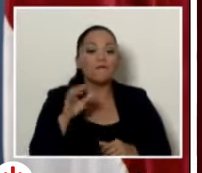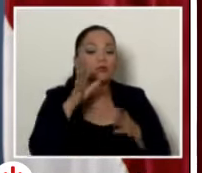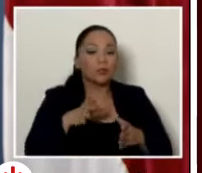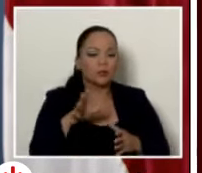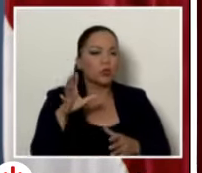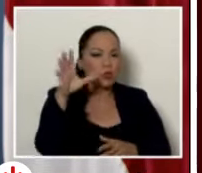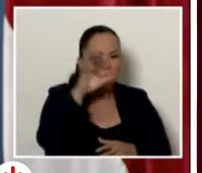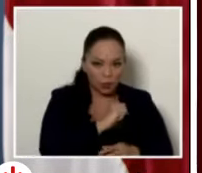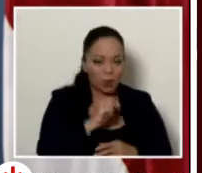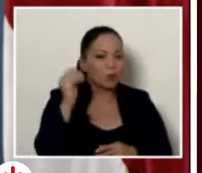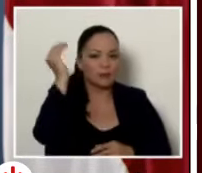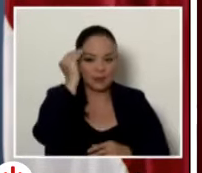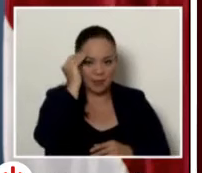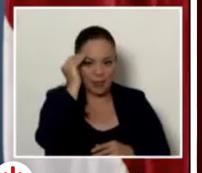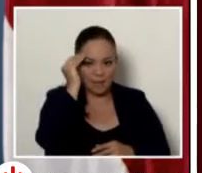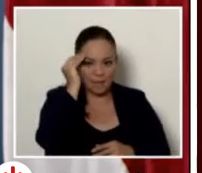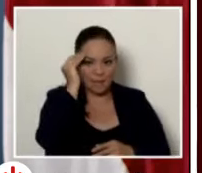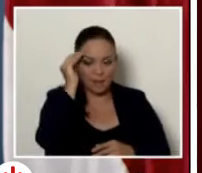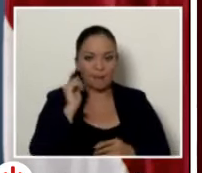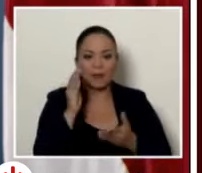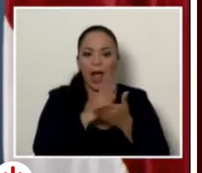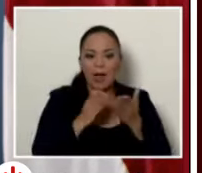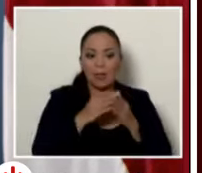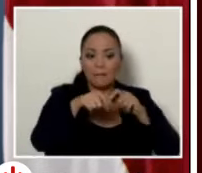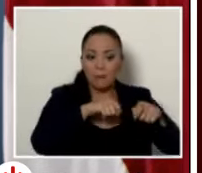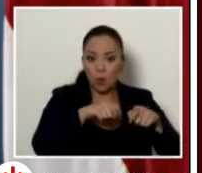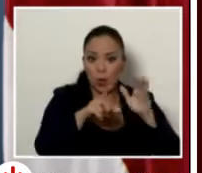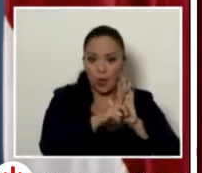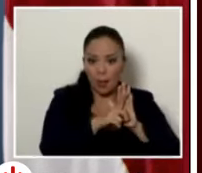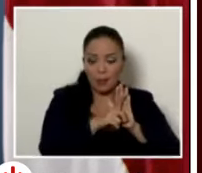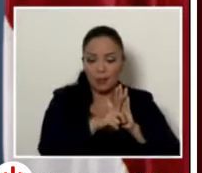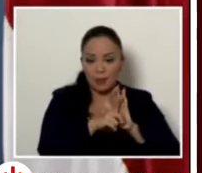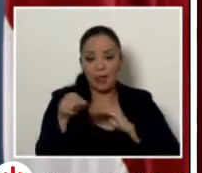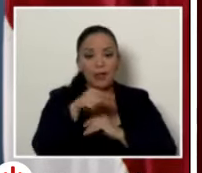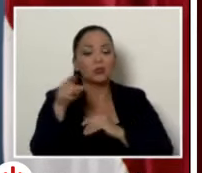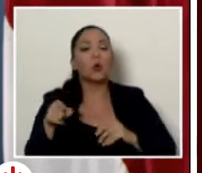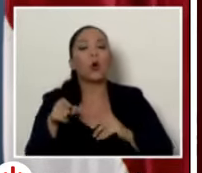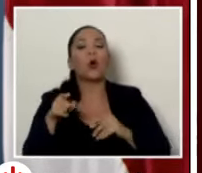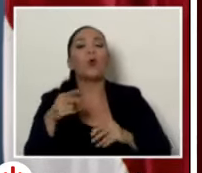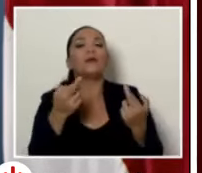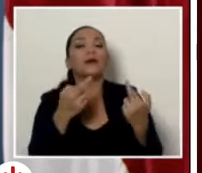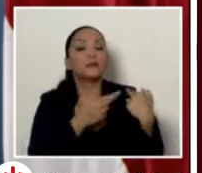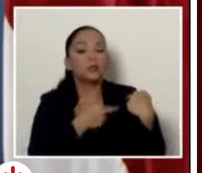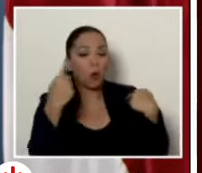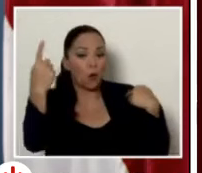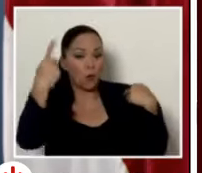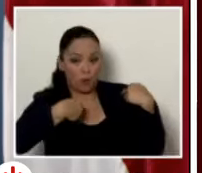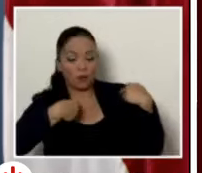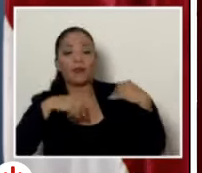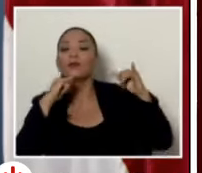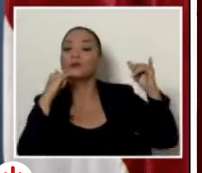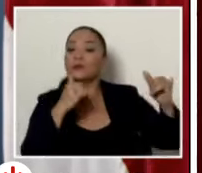de que alguien violó la ley tienen la obligación de denunciarlo